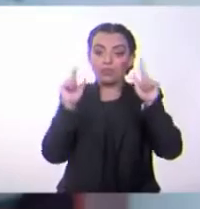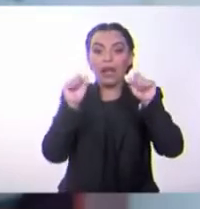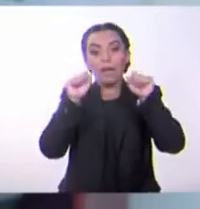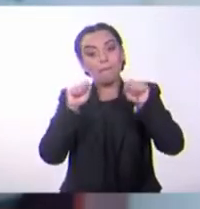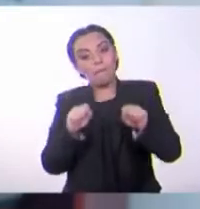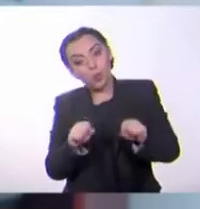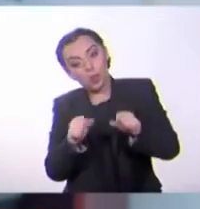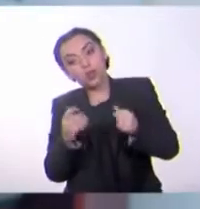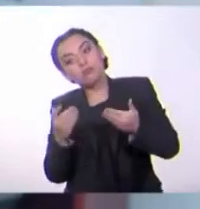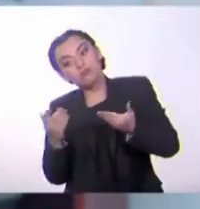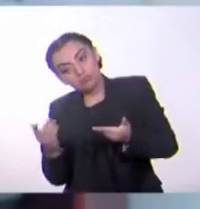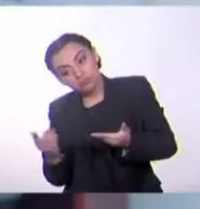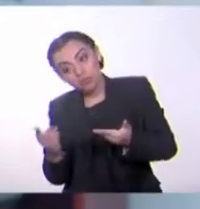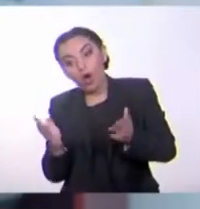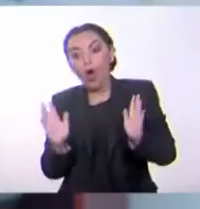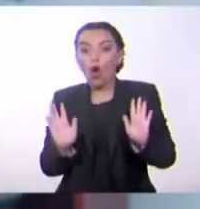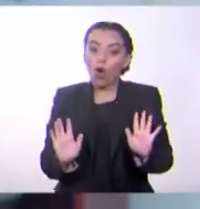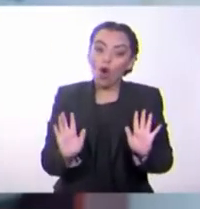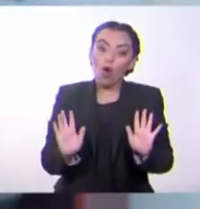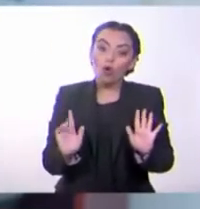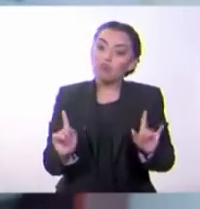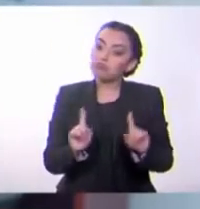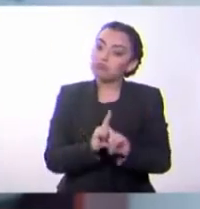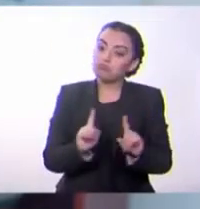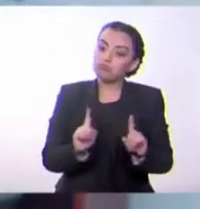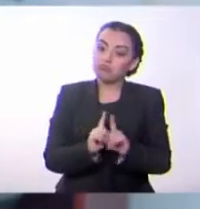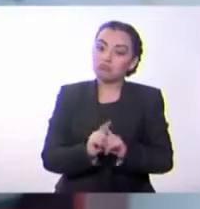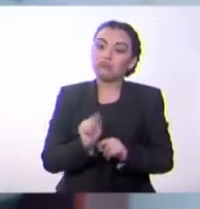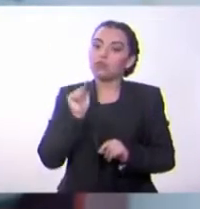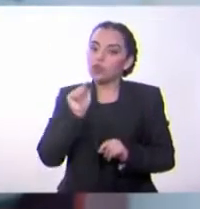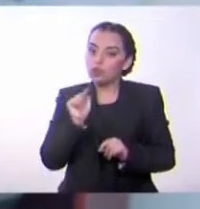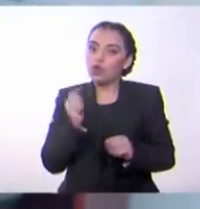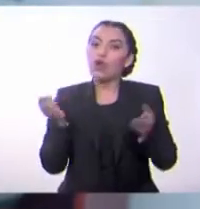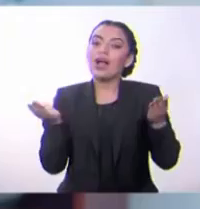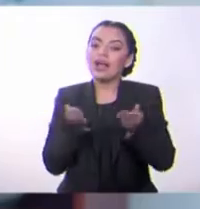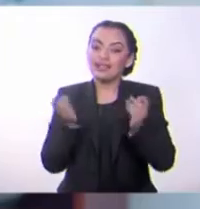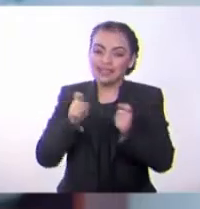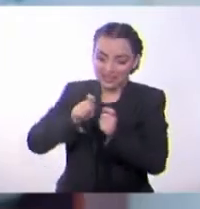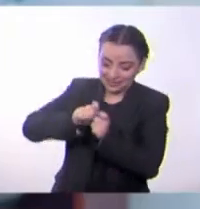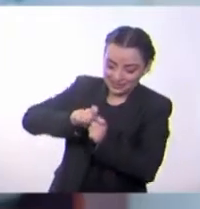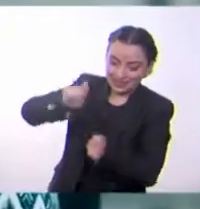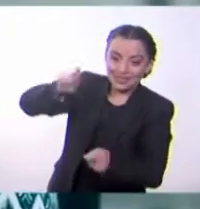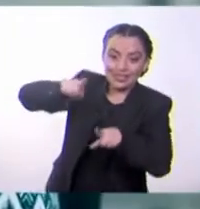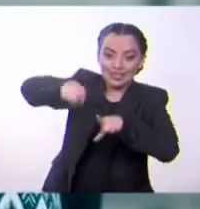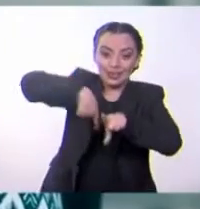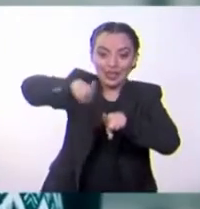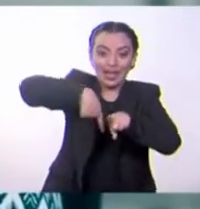considera tener en tu casa una regla y un cronómetro. ¡Comencemos!